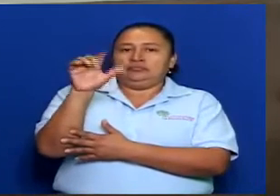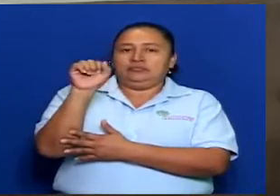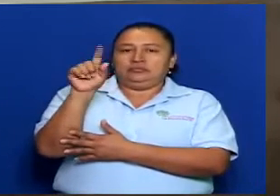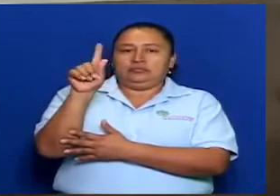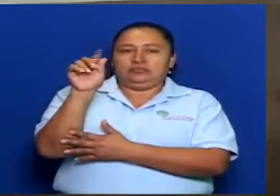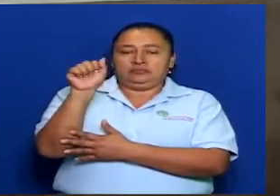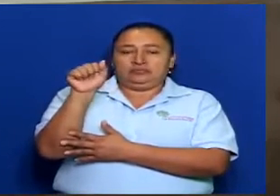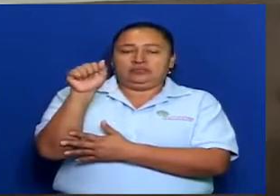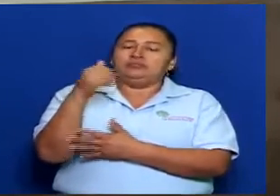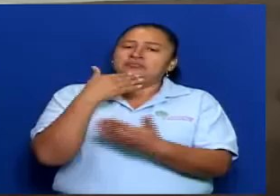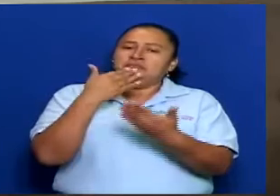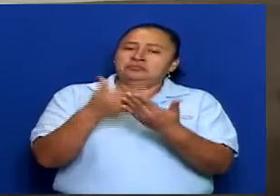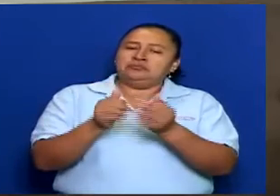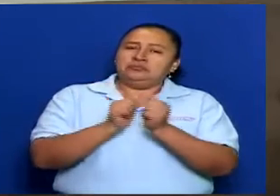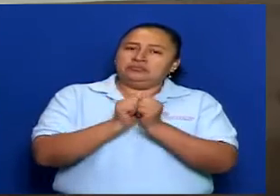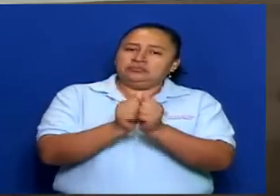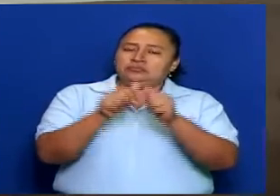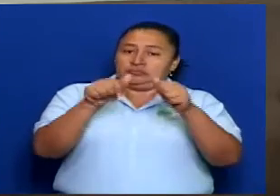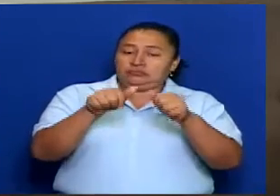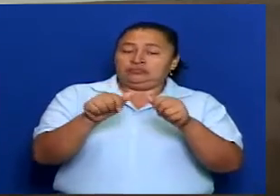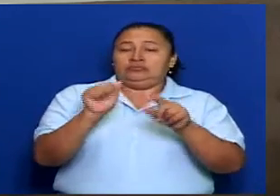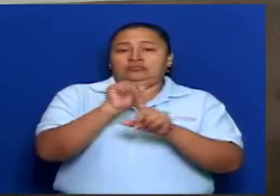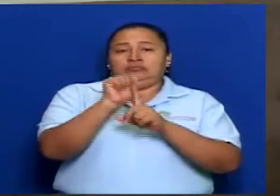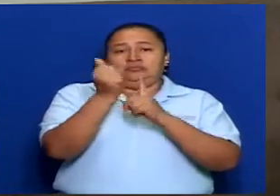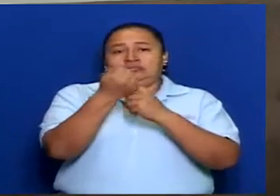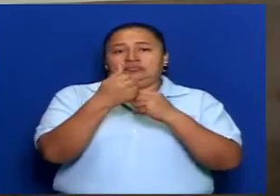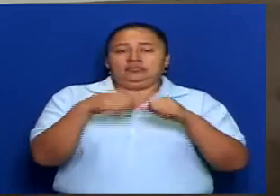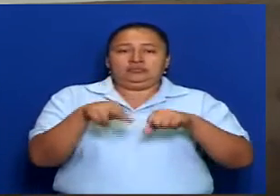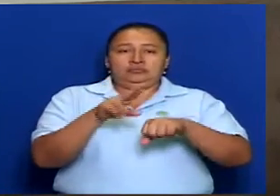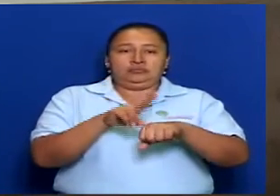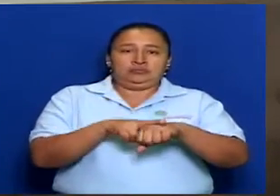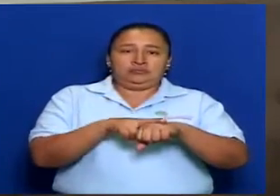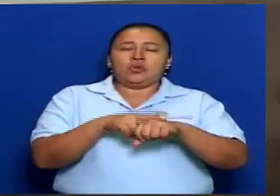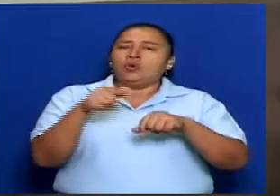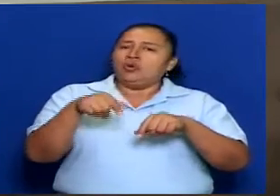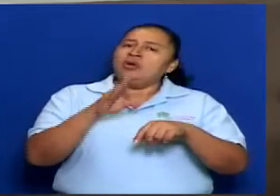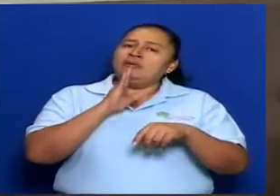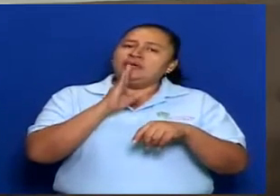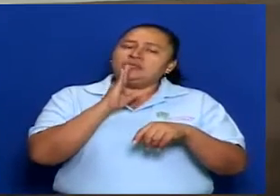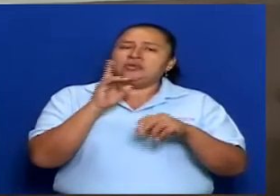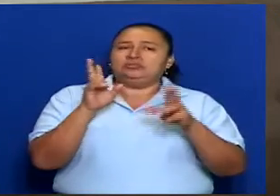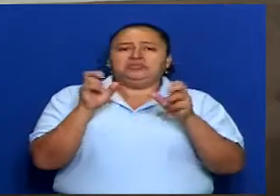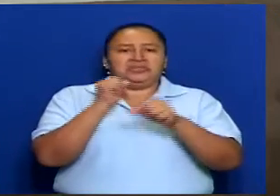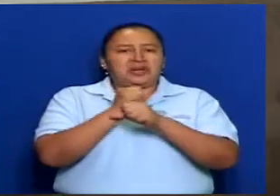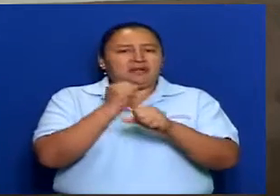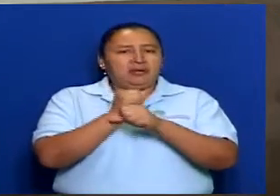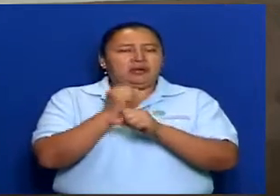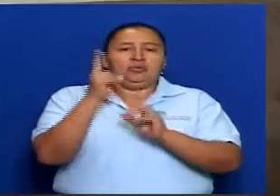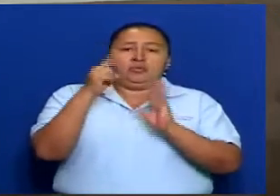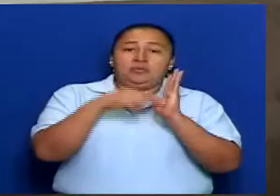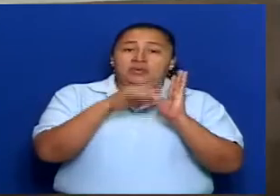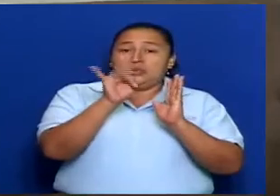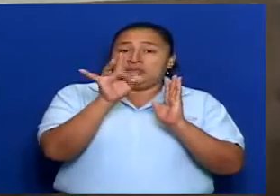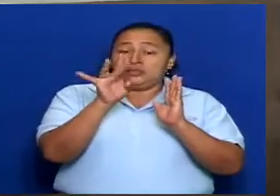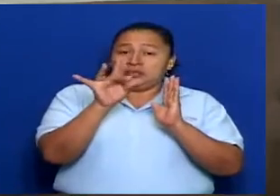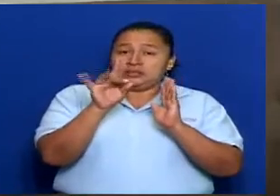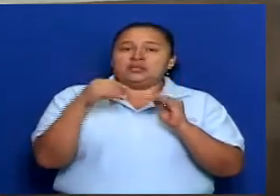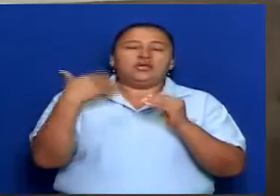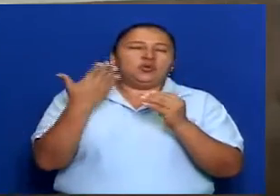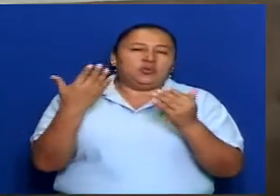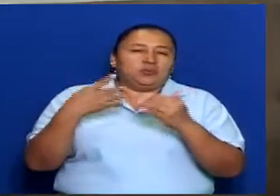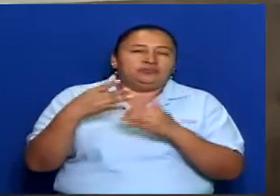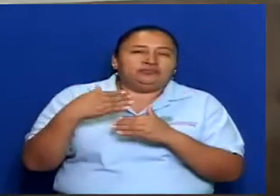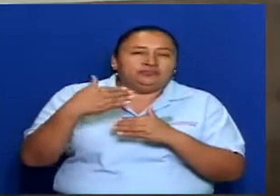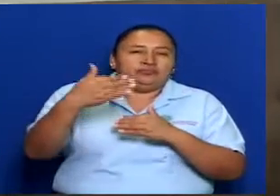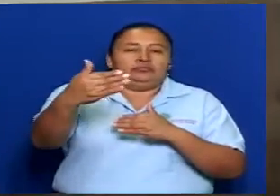desde el Parlamento. Hoy hablaremos sobre la labor 2015, proyecciones 2016 de la